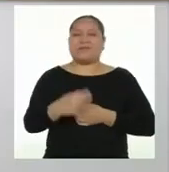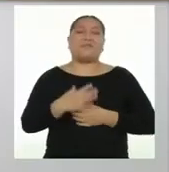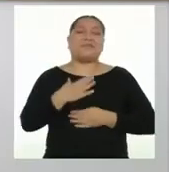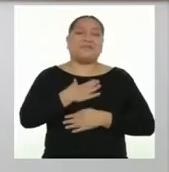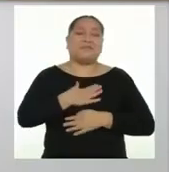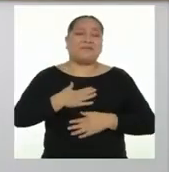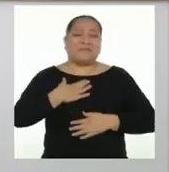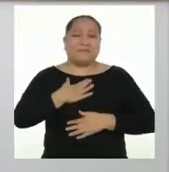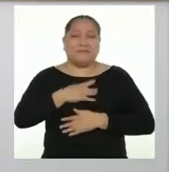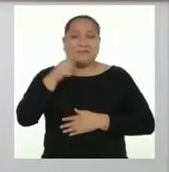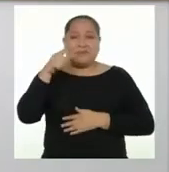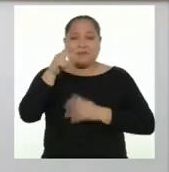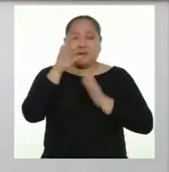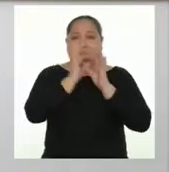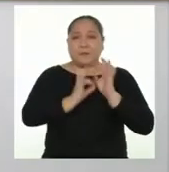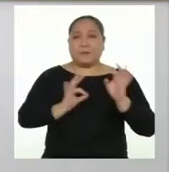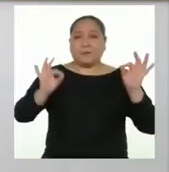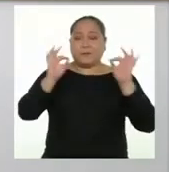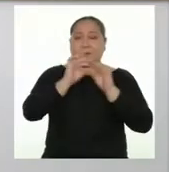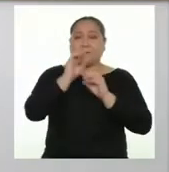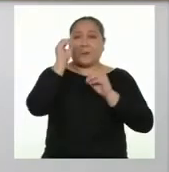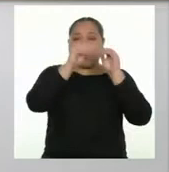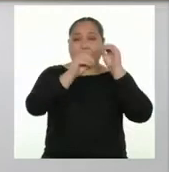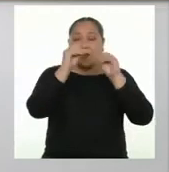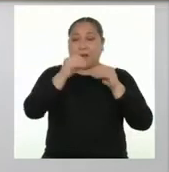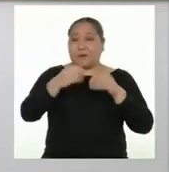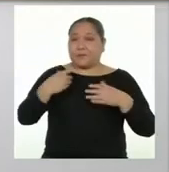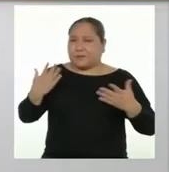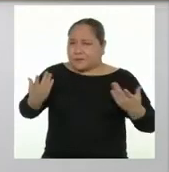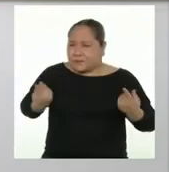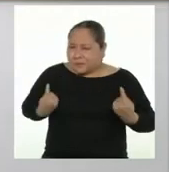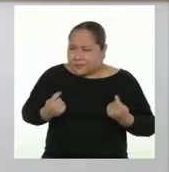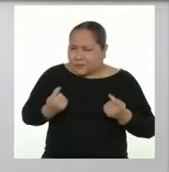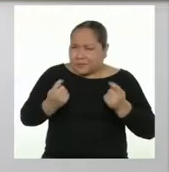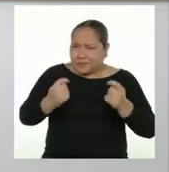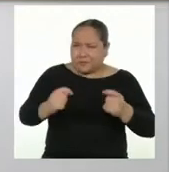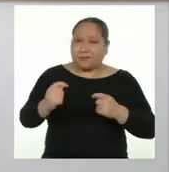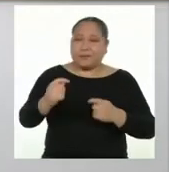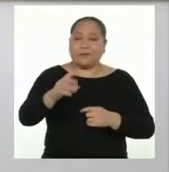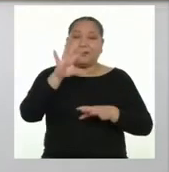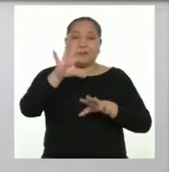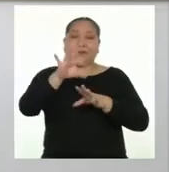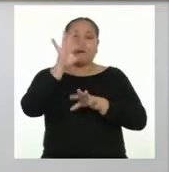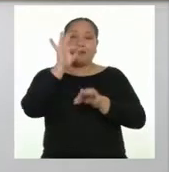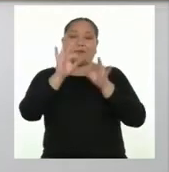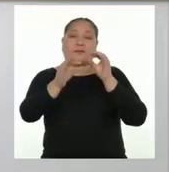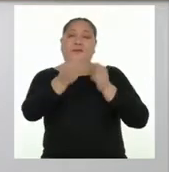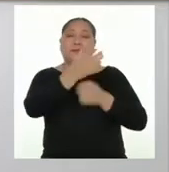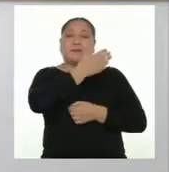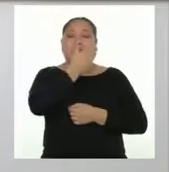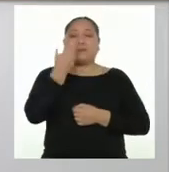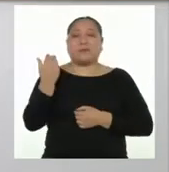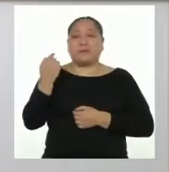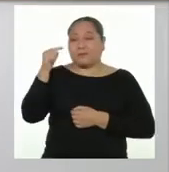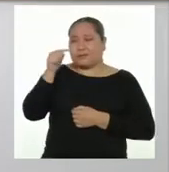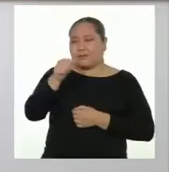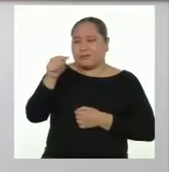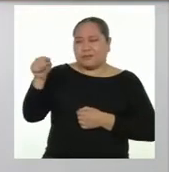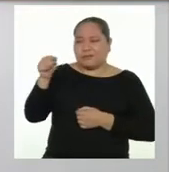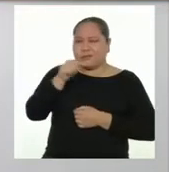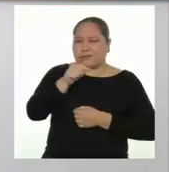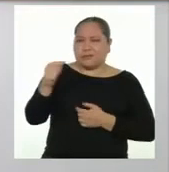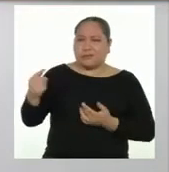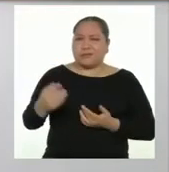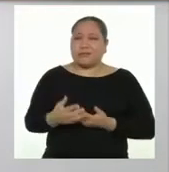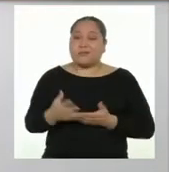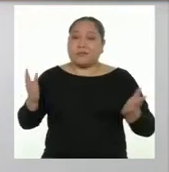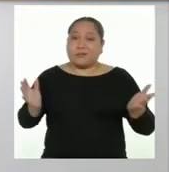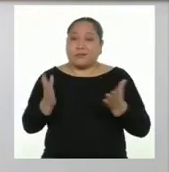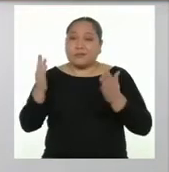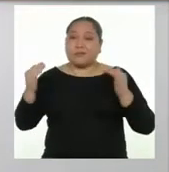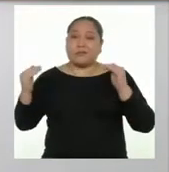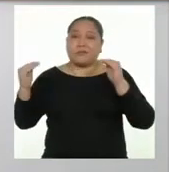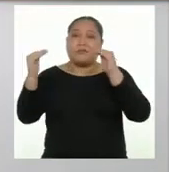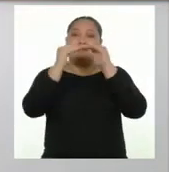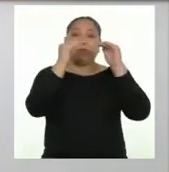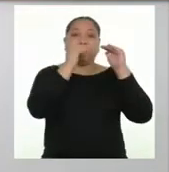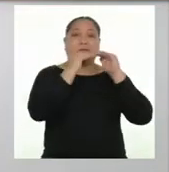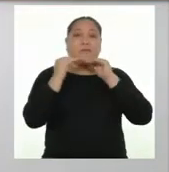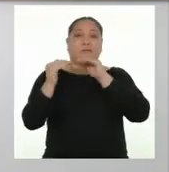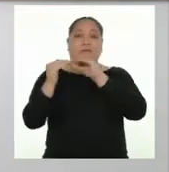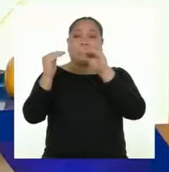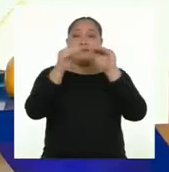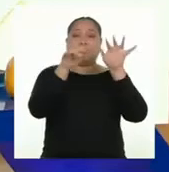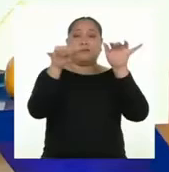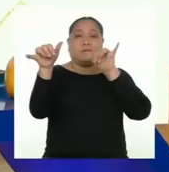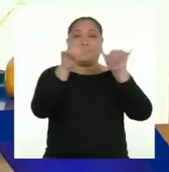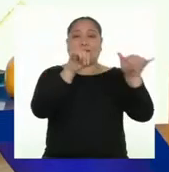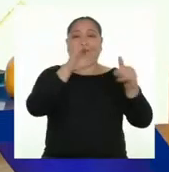¡Qué gusto! Es importante que pongamos de nuestra parte para encontrar maneras de mejorar esta situación y fomentar un trato igualitario entre todas